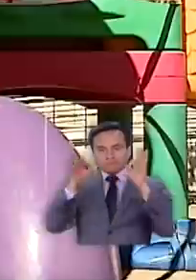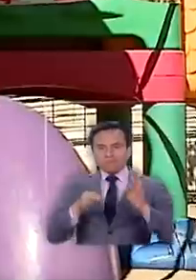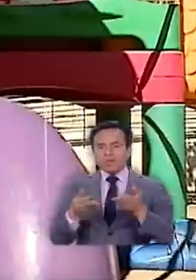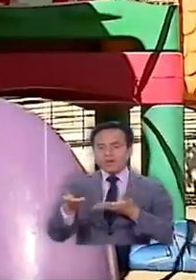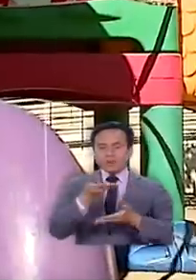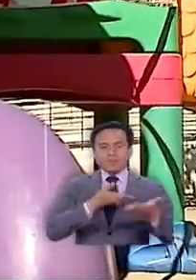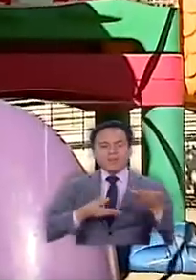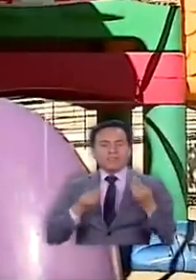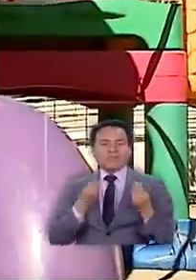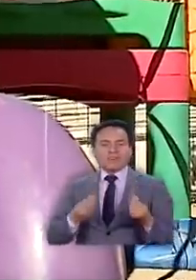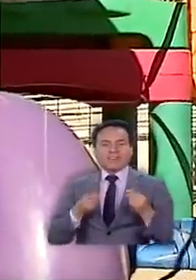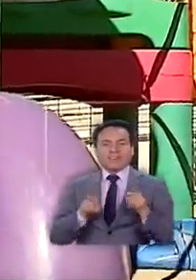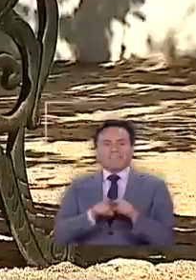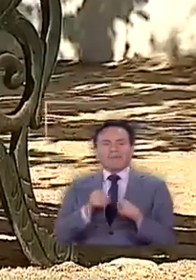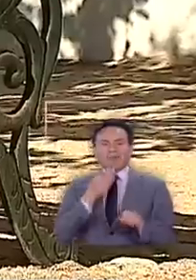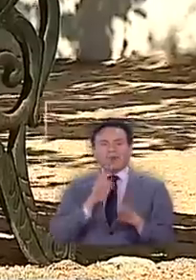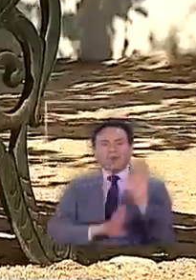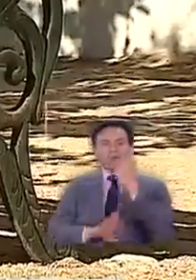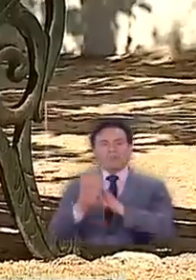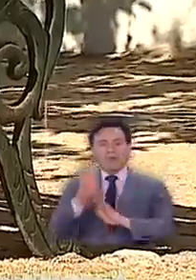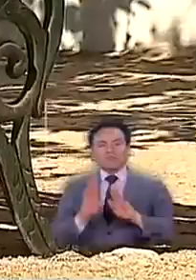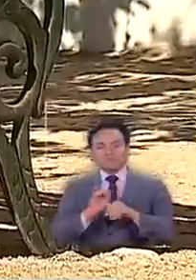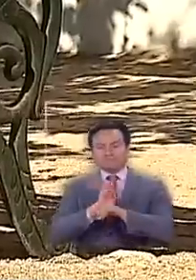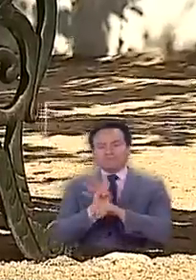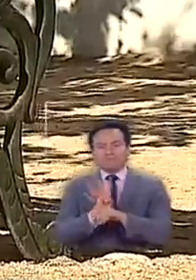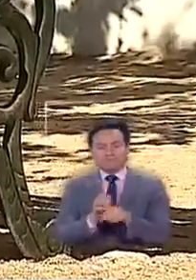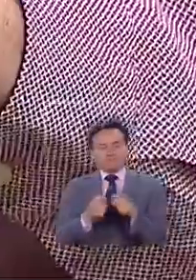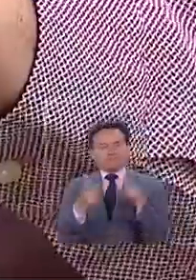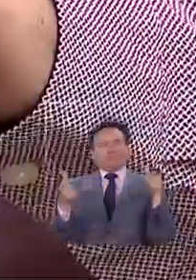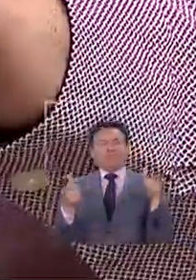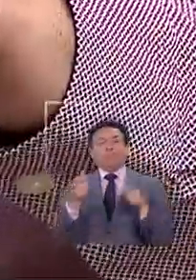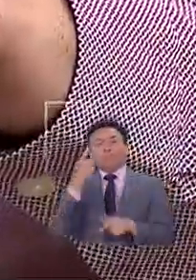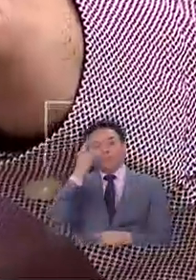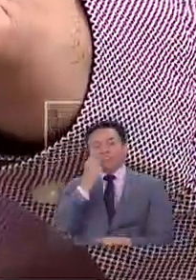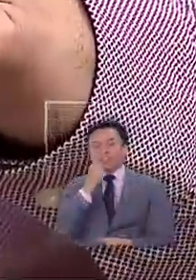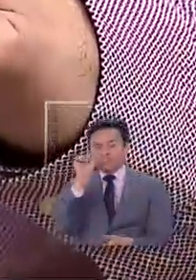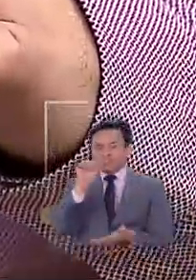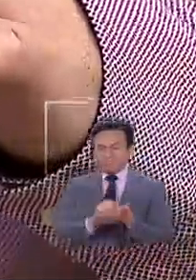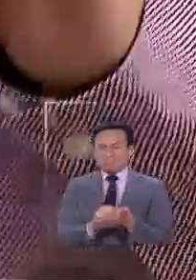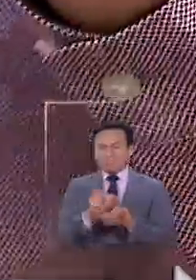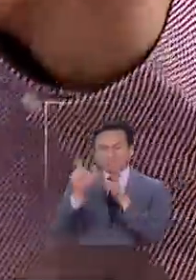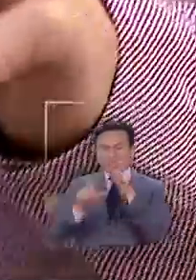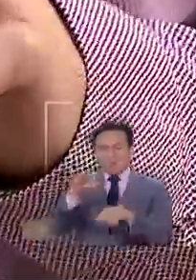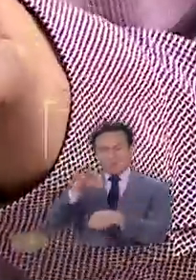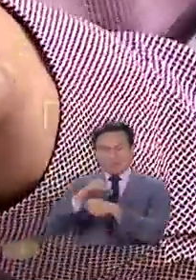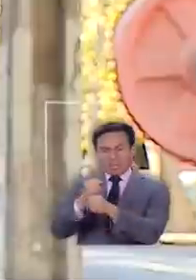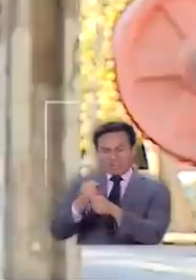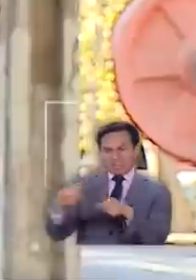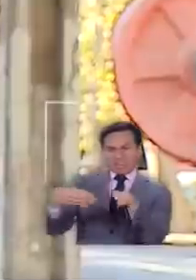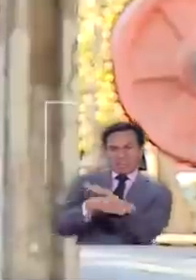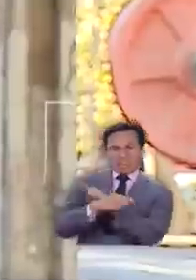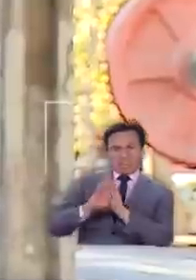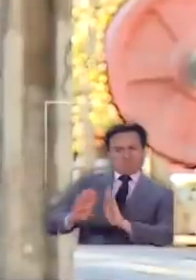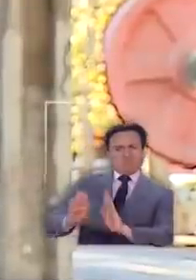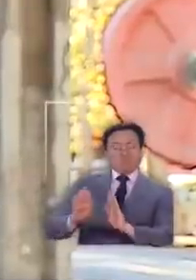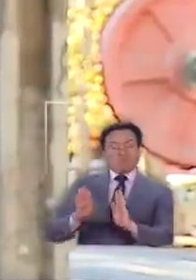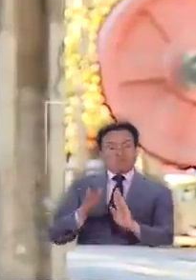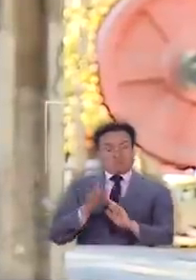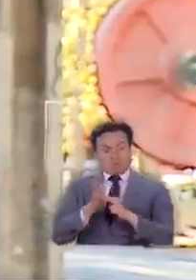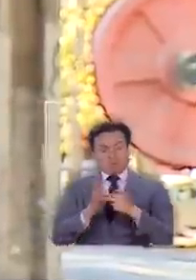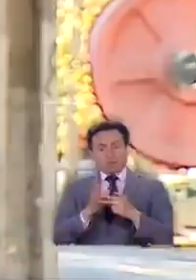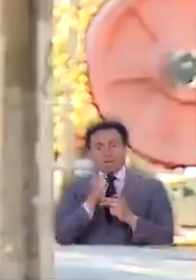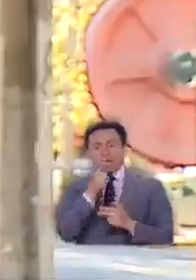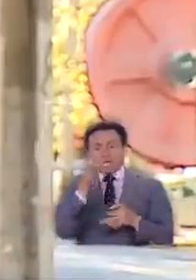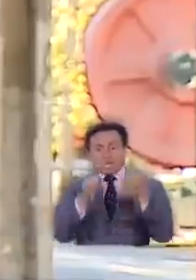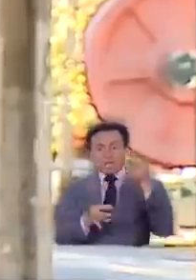convivencia y por sobre todo cuidado ante el coronavirus pero que en la denuncia de restricciones al personal médico podría terminar en acciones